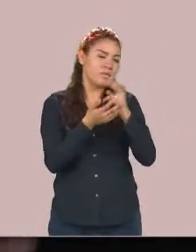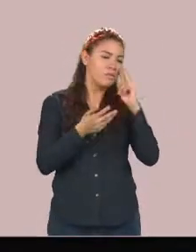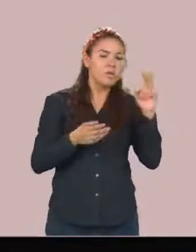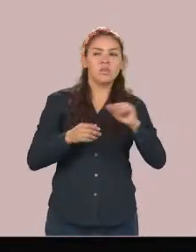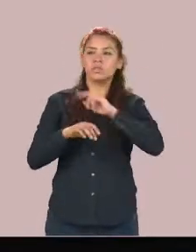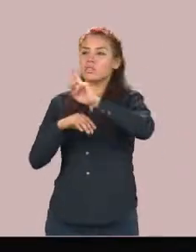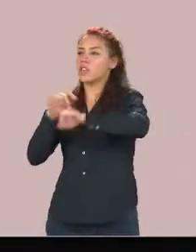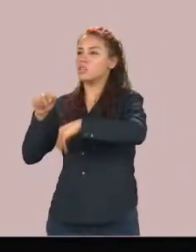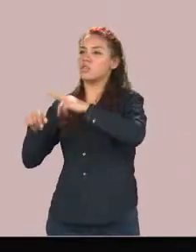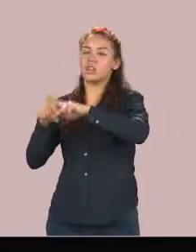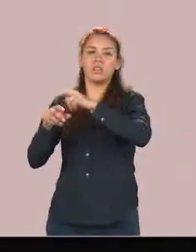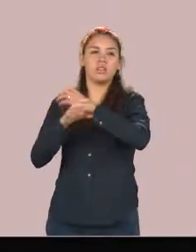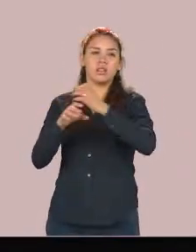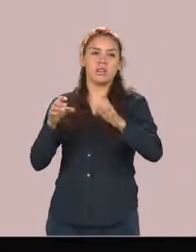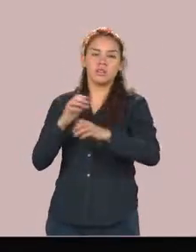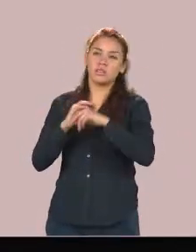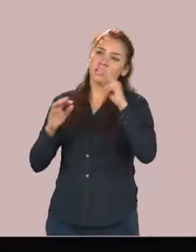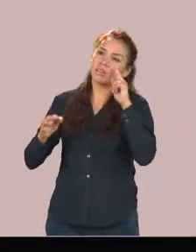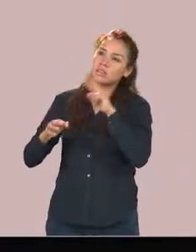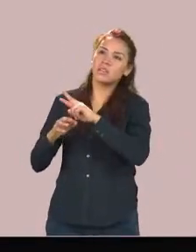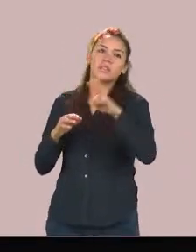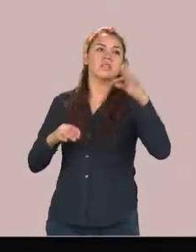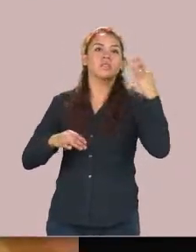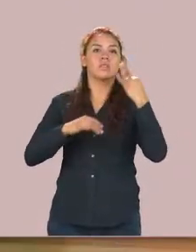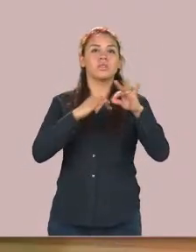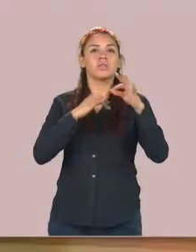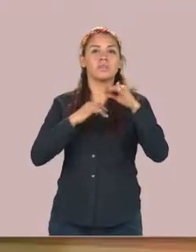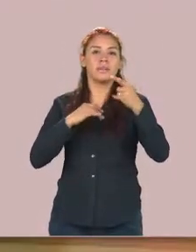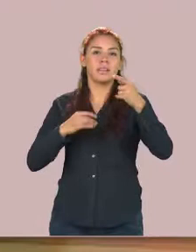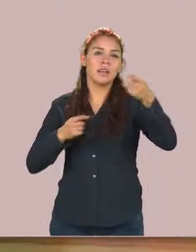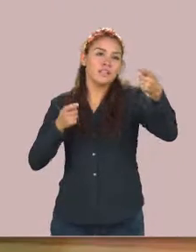y una última sala que es la de pequeños dinosaurios